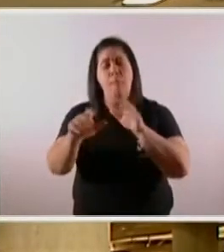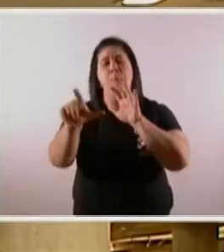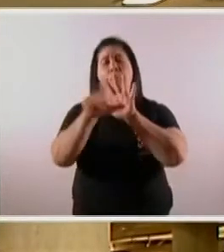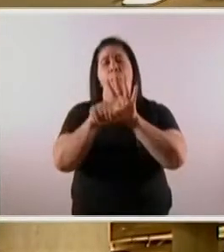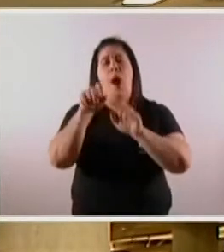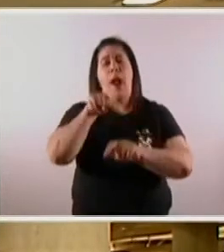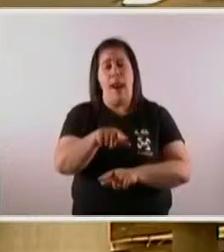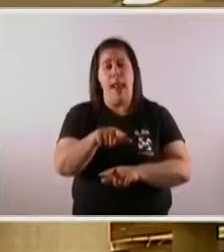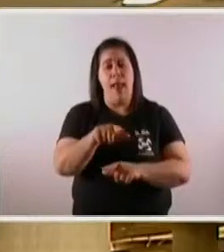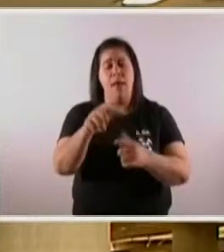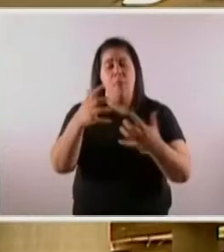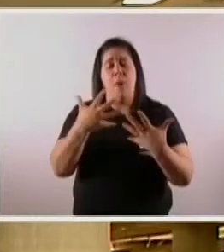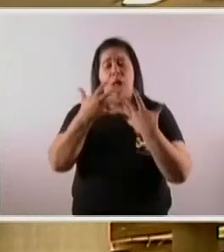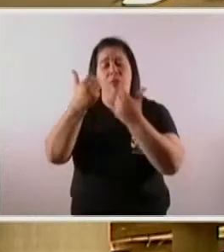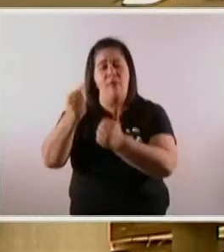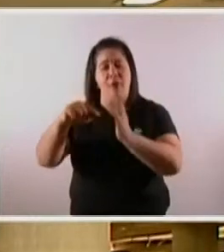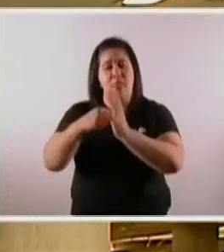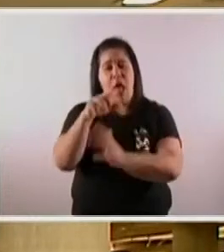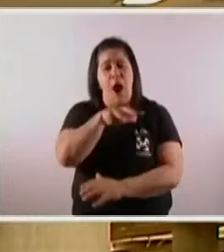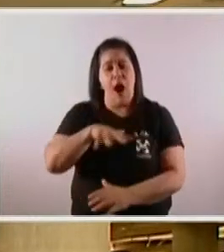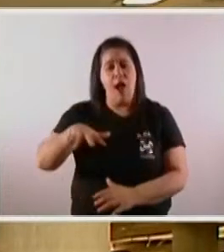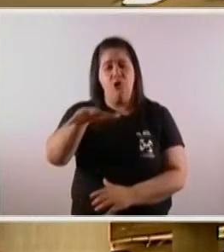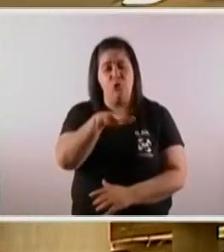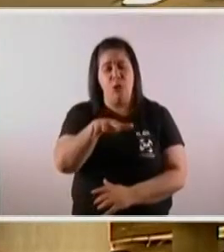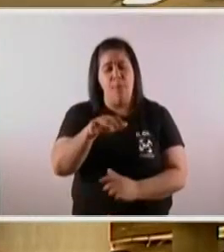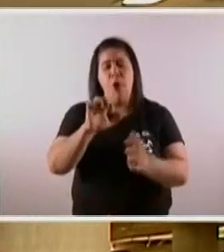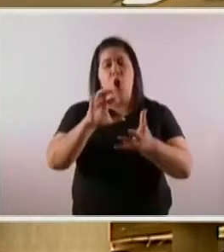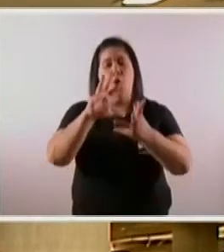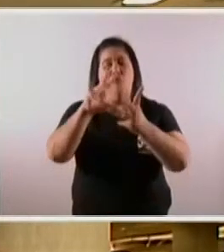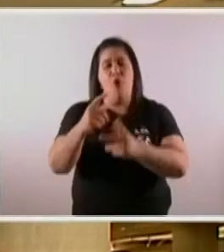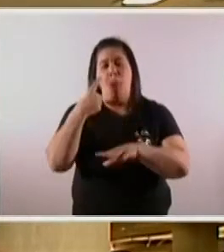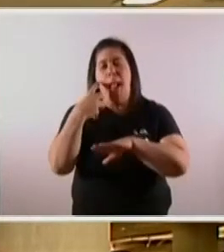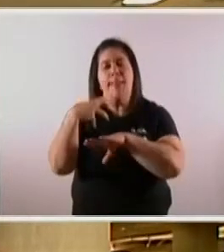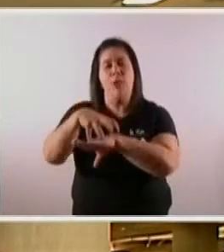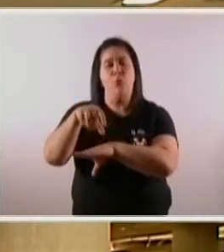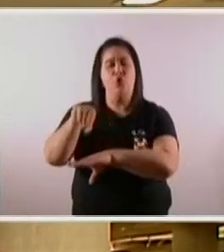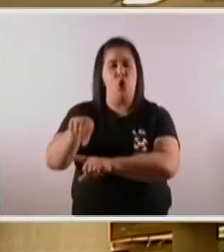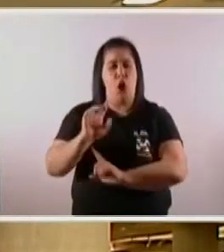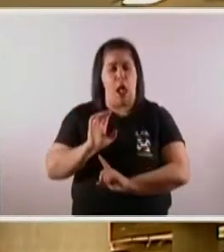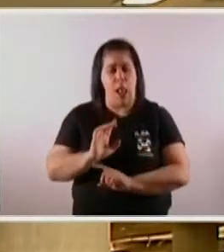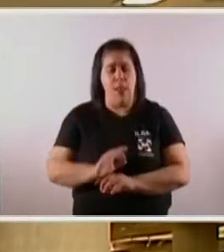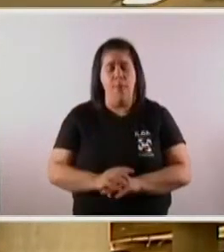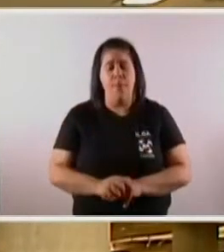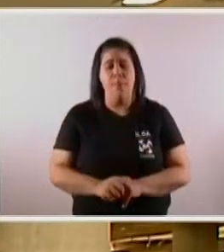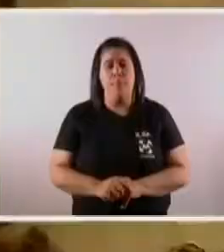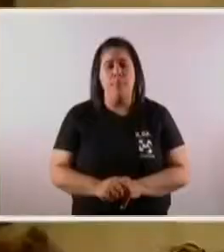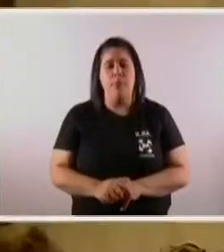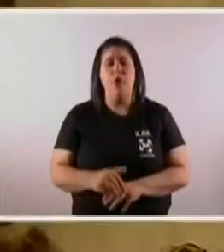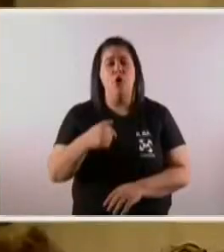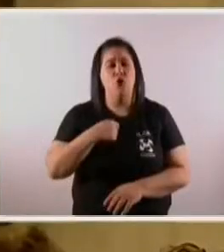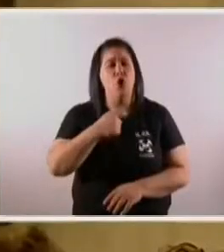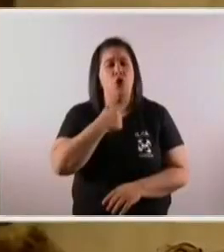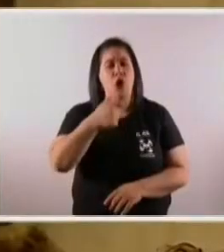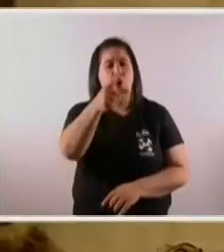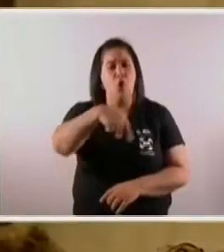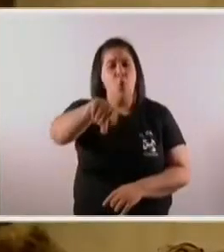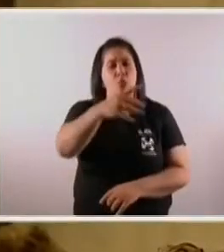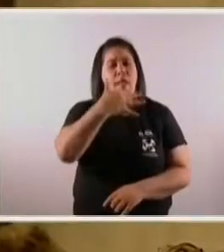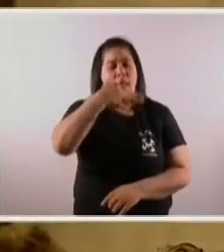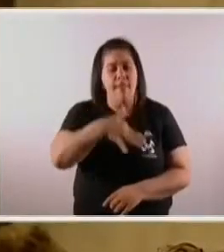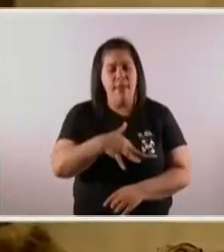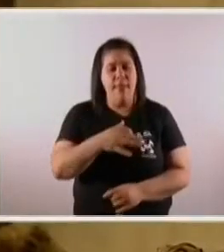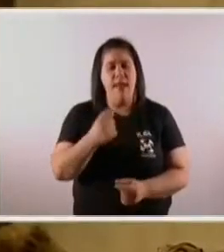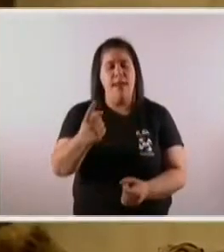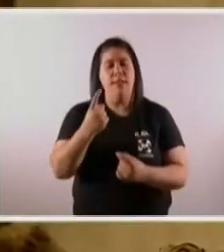defendiendo a la ciudad, pero por los medios institucionales. Entonces, yo quiero ser muy claro. Necesitamos que la Corte